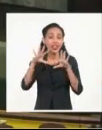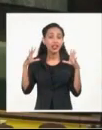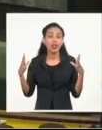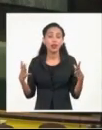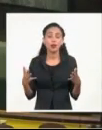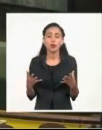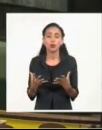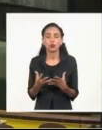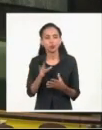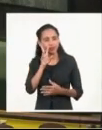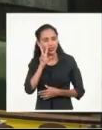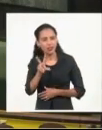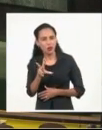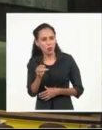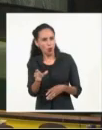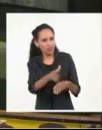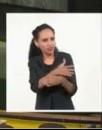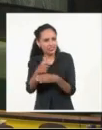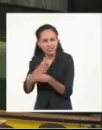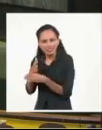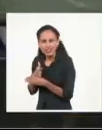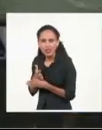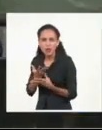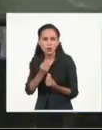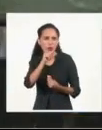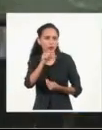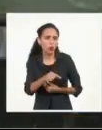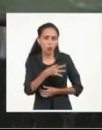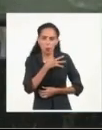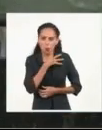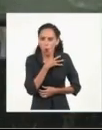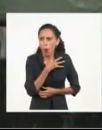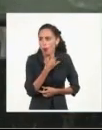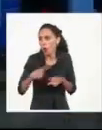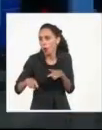tan desigual y la inequidad tan profunda.